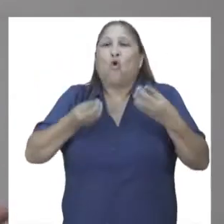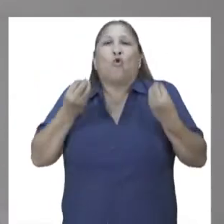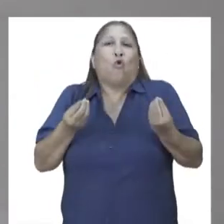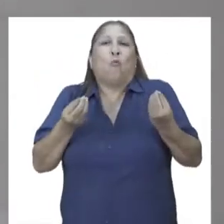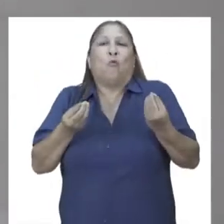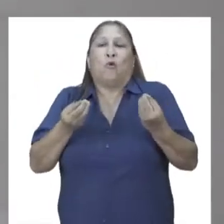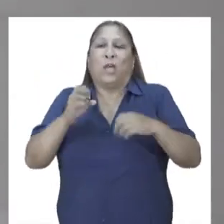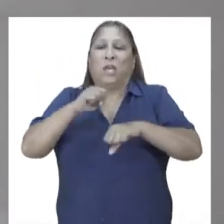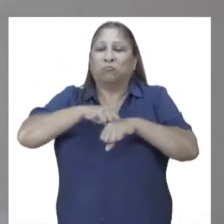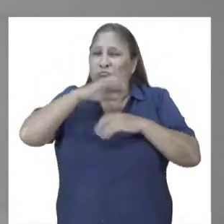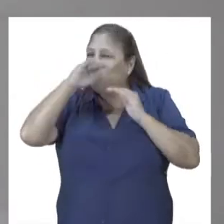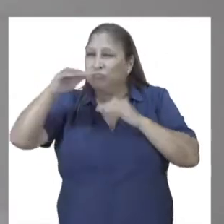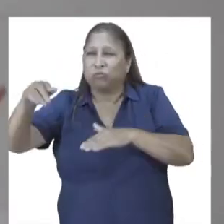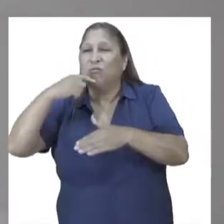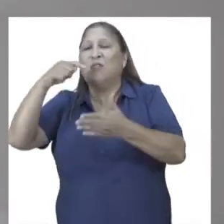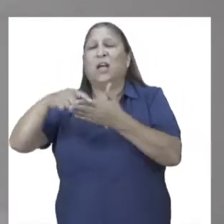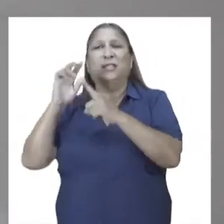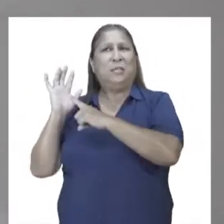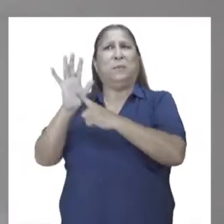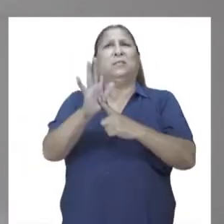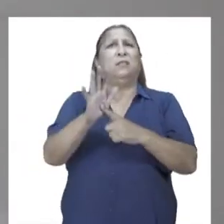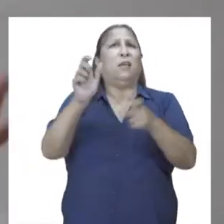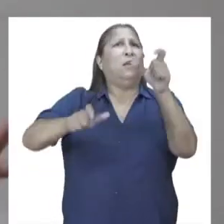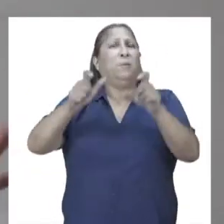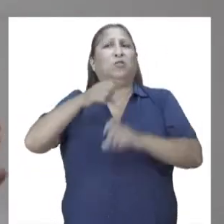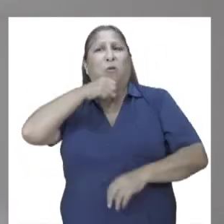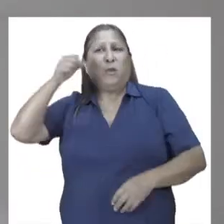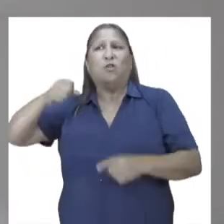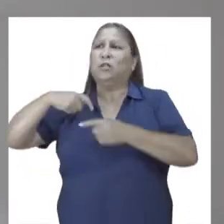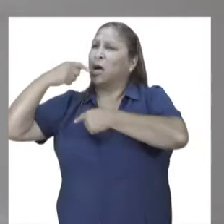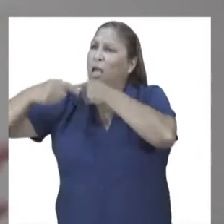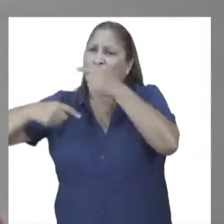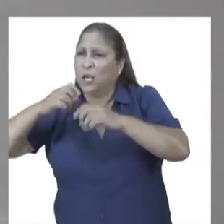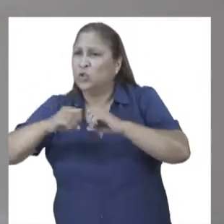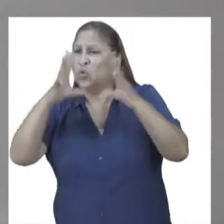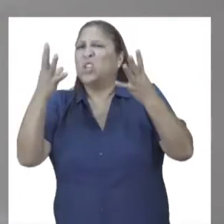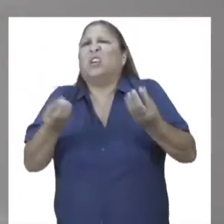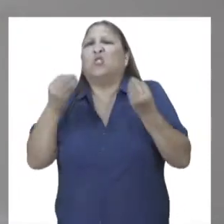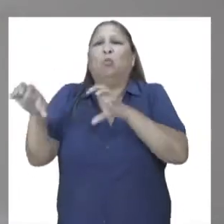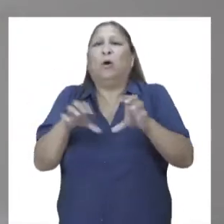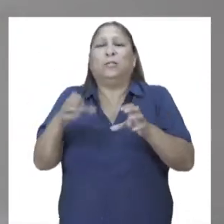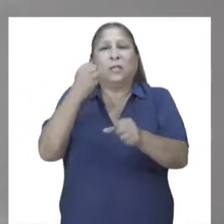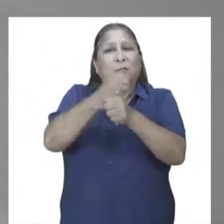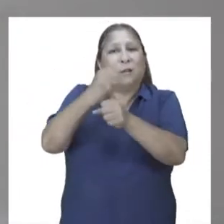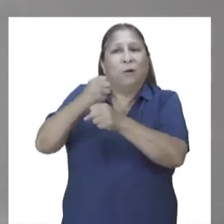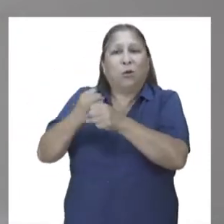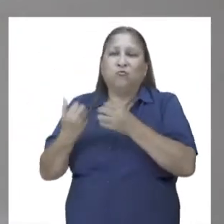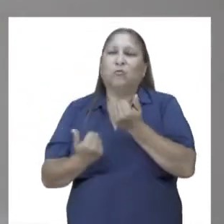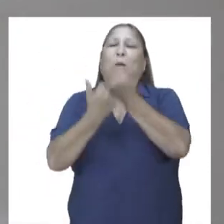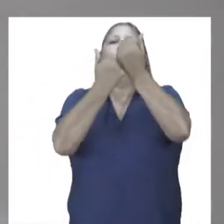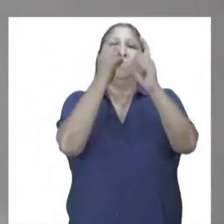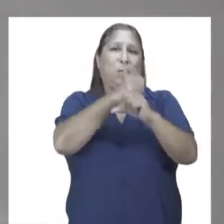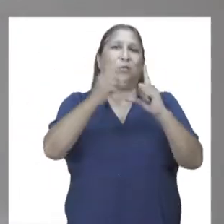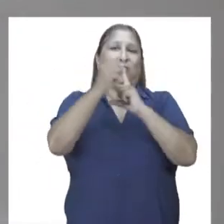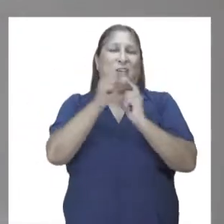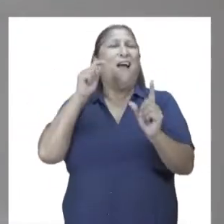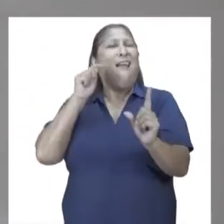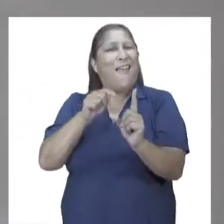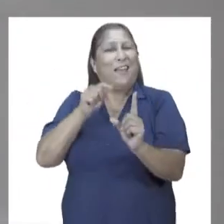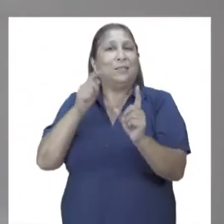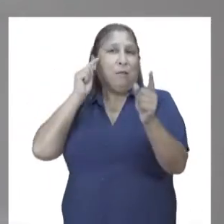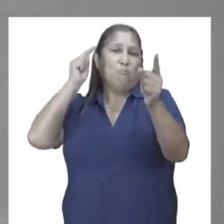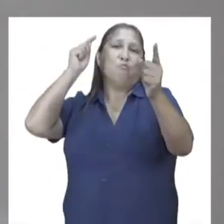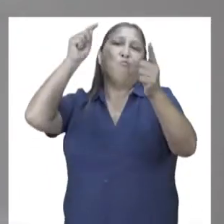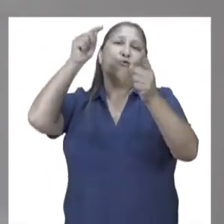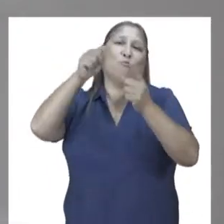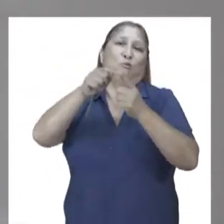ejemplo, de zona rural se presentan a las personas mayores en la vida diaria y cómo realizan actividades y los aportes que hacen a la sociedad, que es justamente el propósito